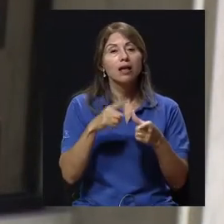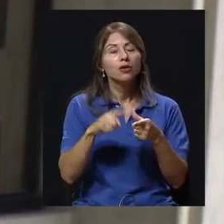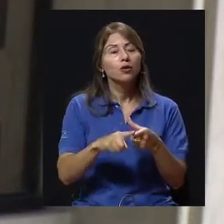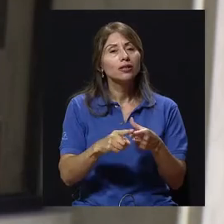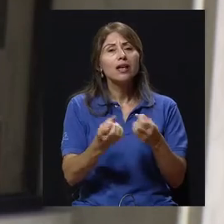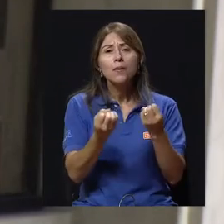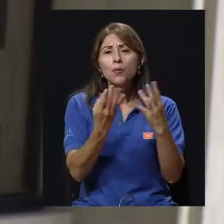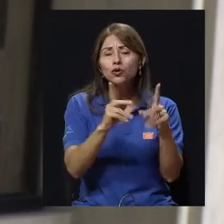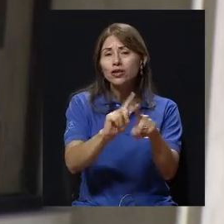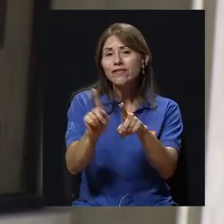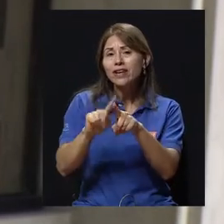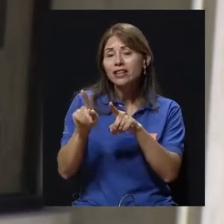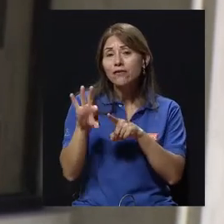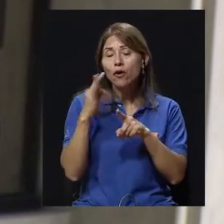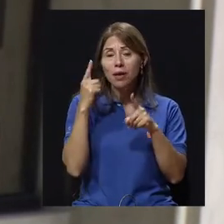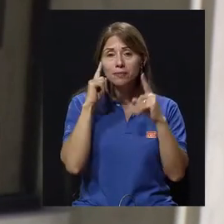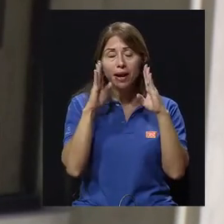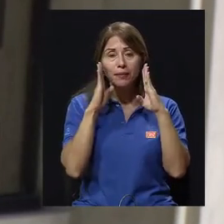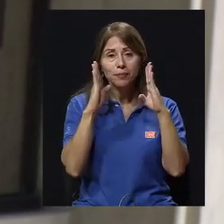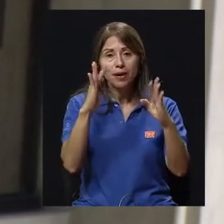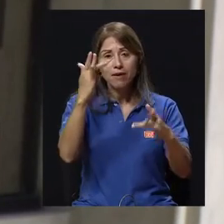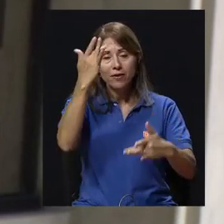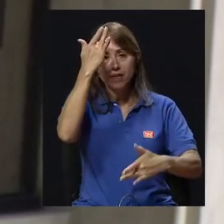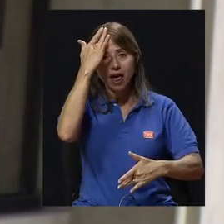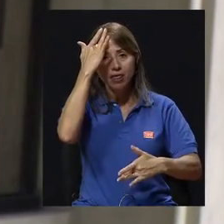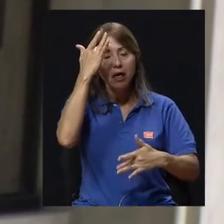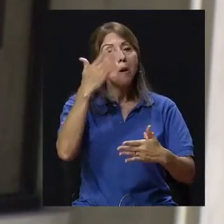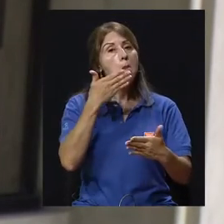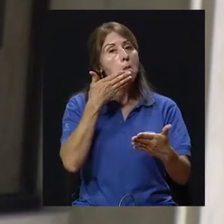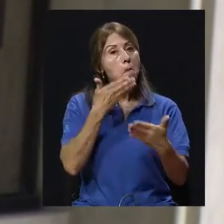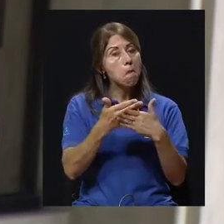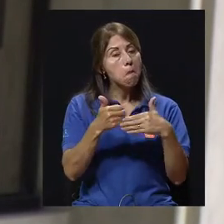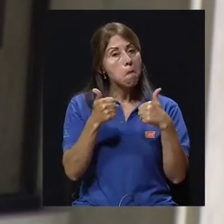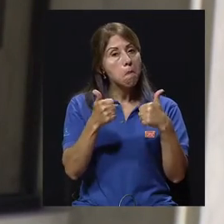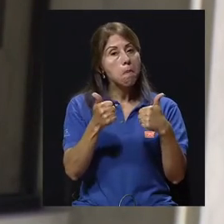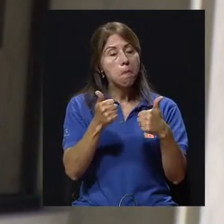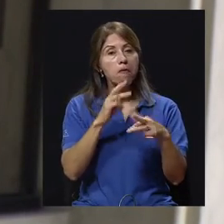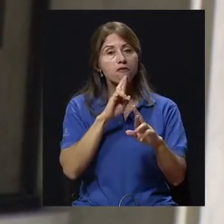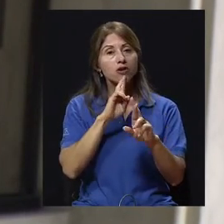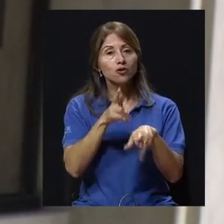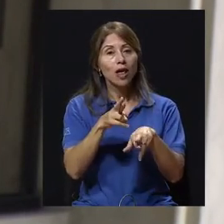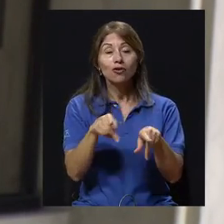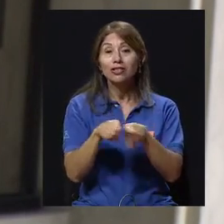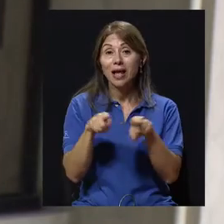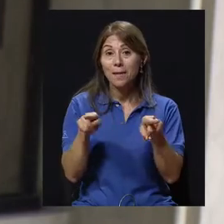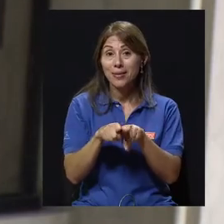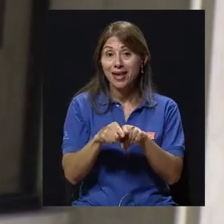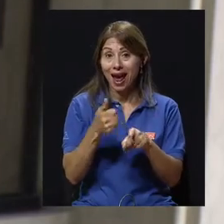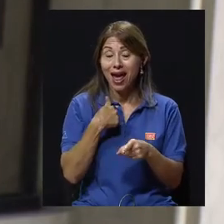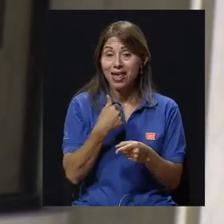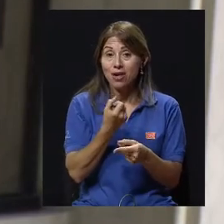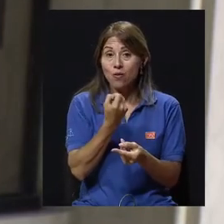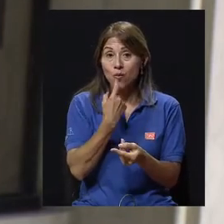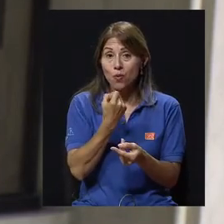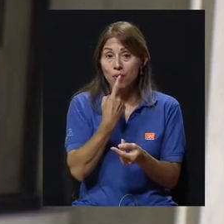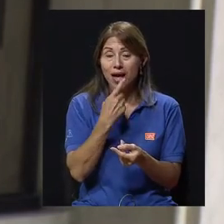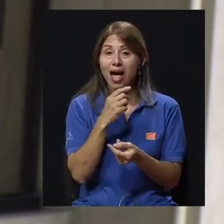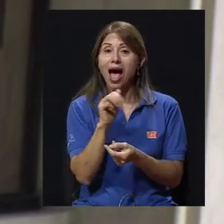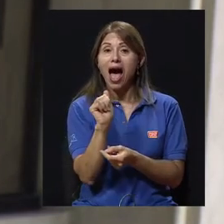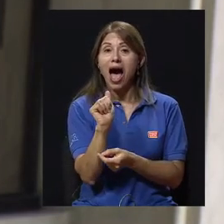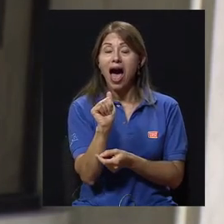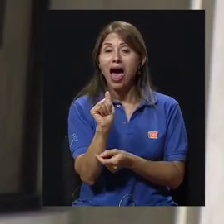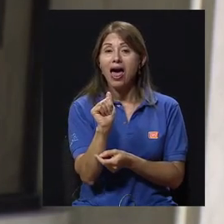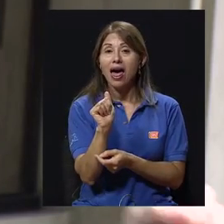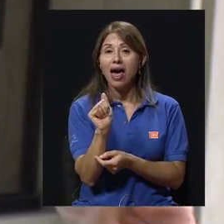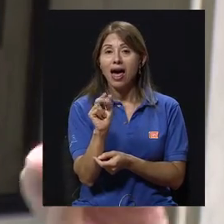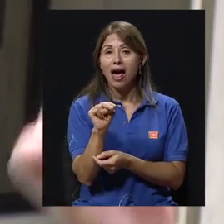con mejores resultados y tratamientos antivirales que vienen saliendo nuevos, que incluso